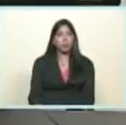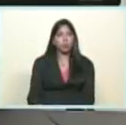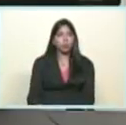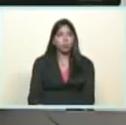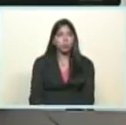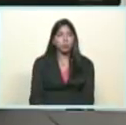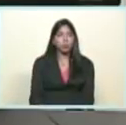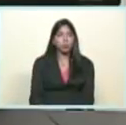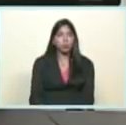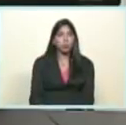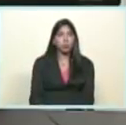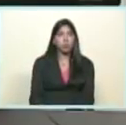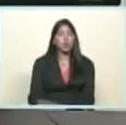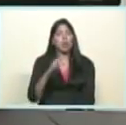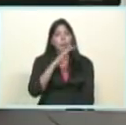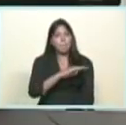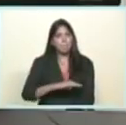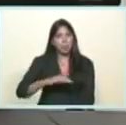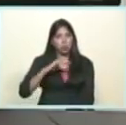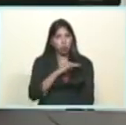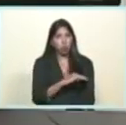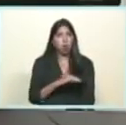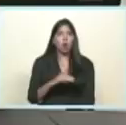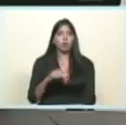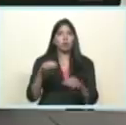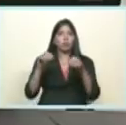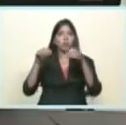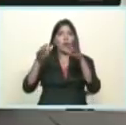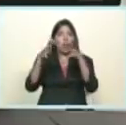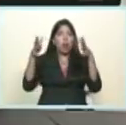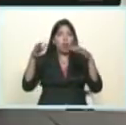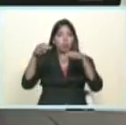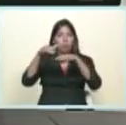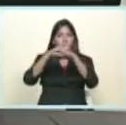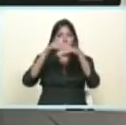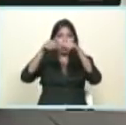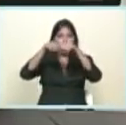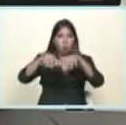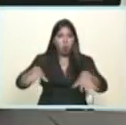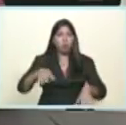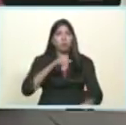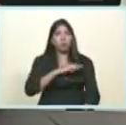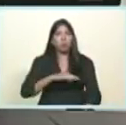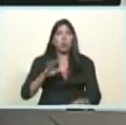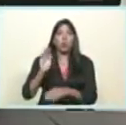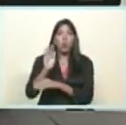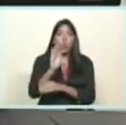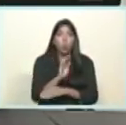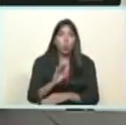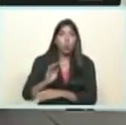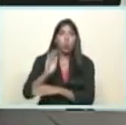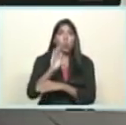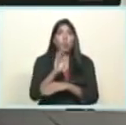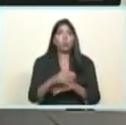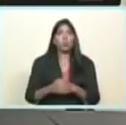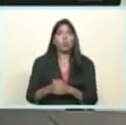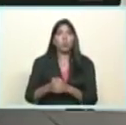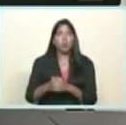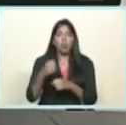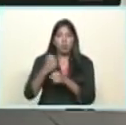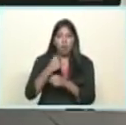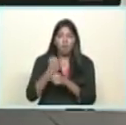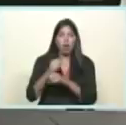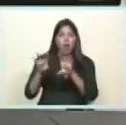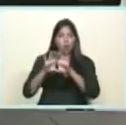socialismo en lo social las misiones socialistas las grandes misiones socialistas la protección del trabajador la creación de empleo la educación